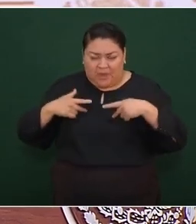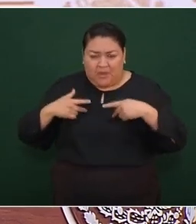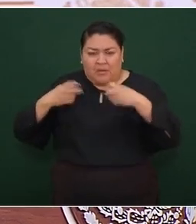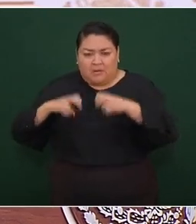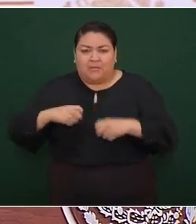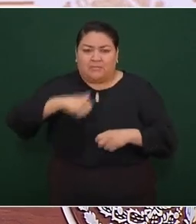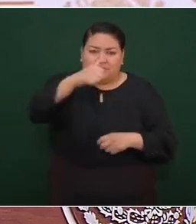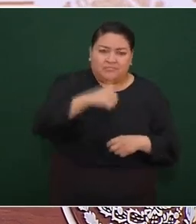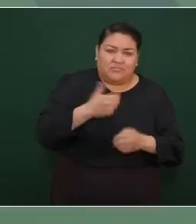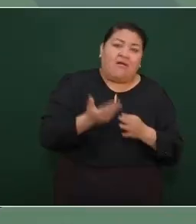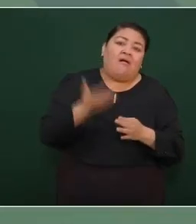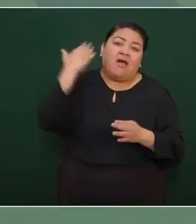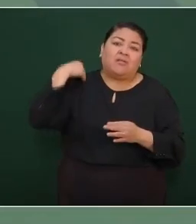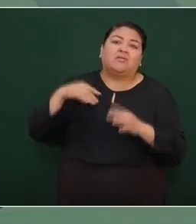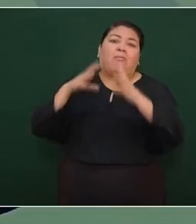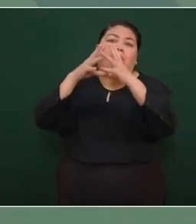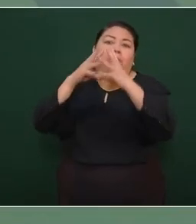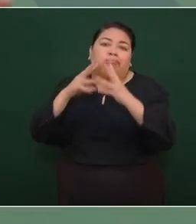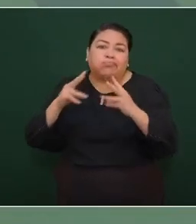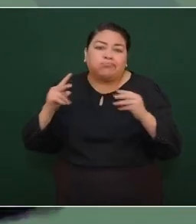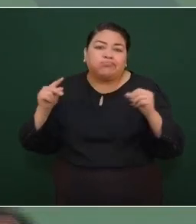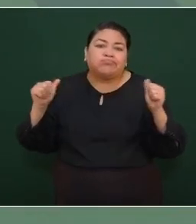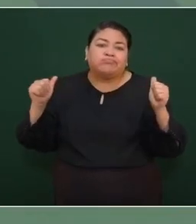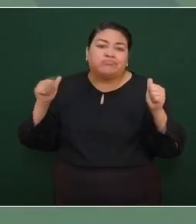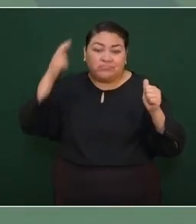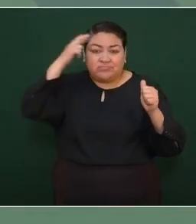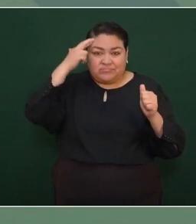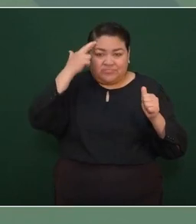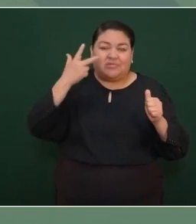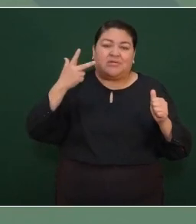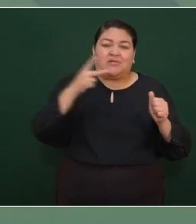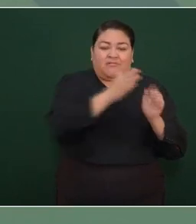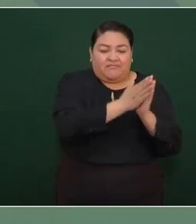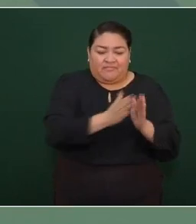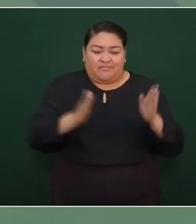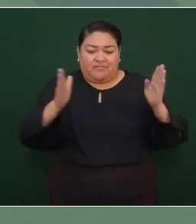desapareció durante el periodo neoliberal